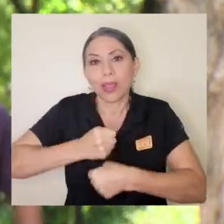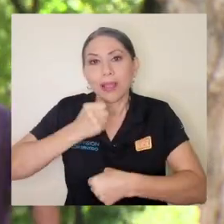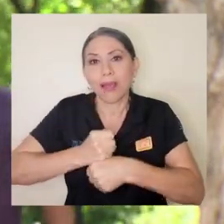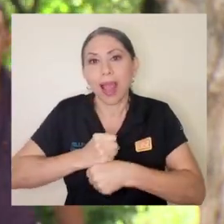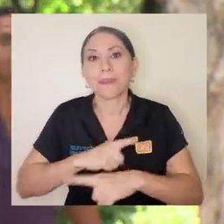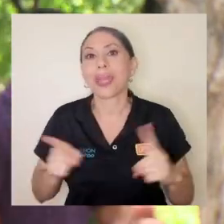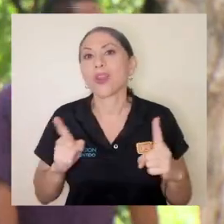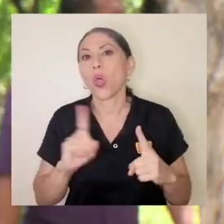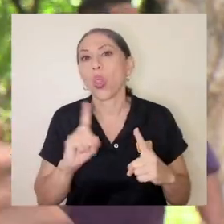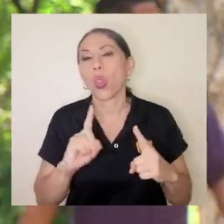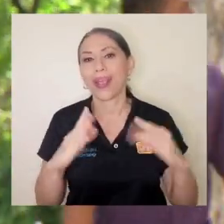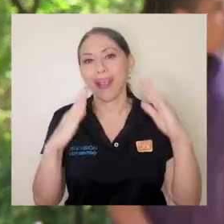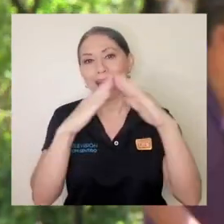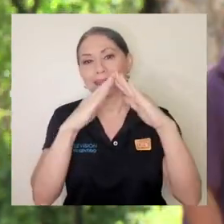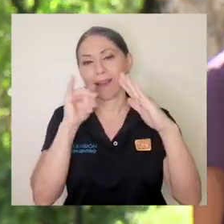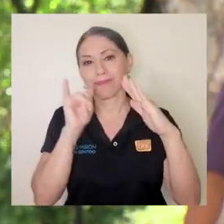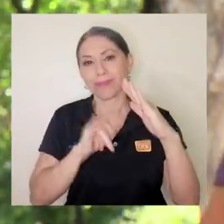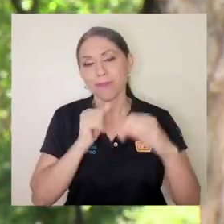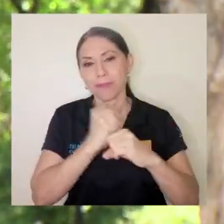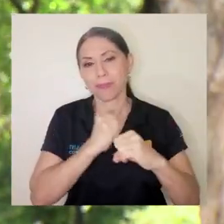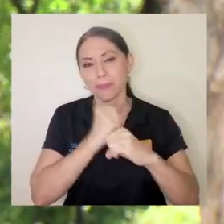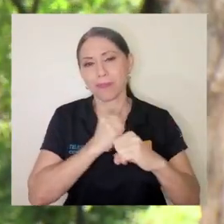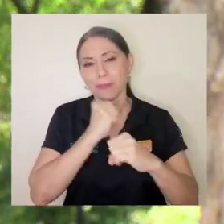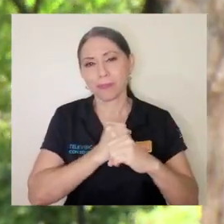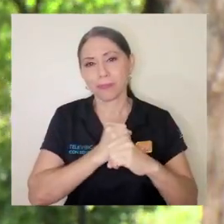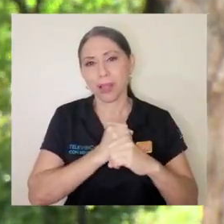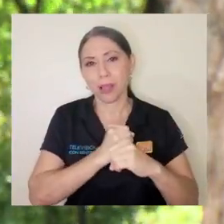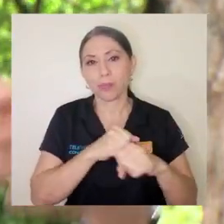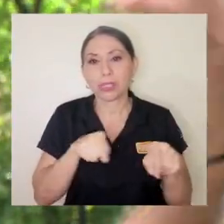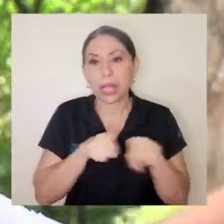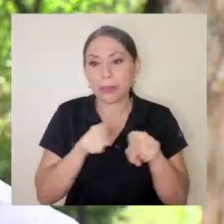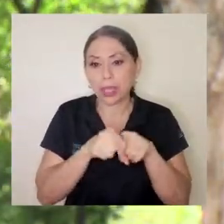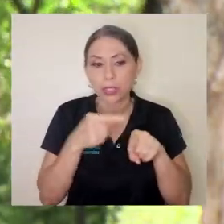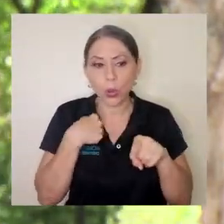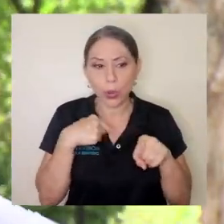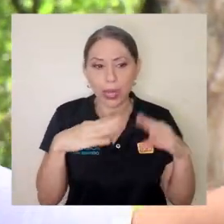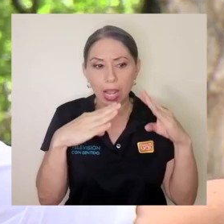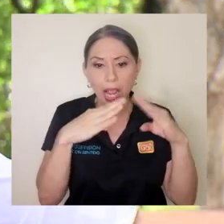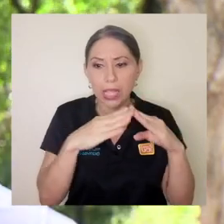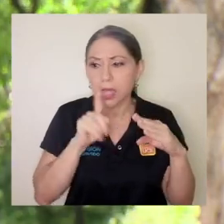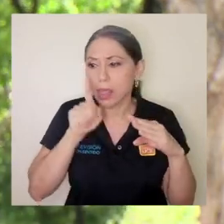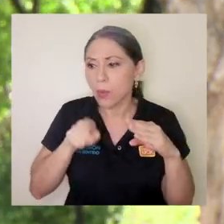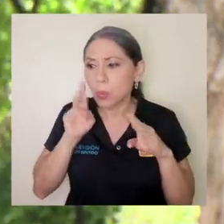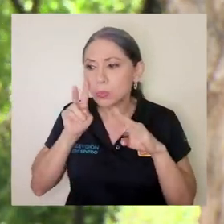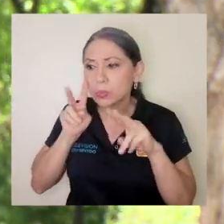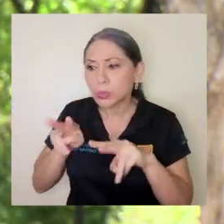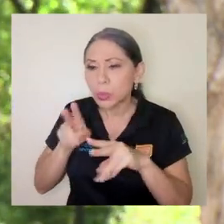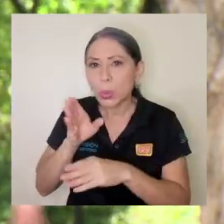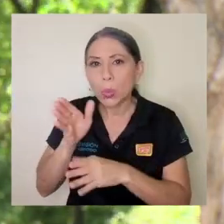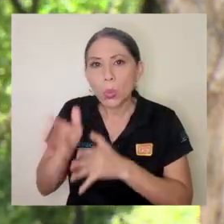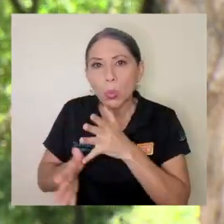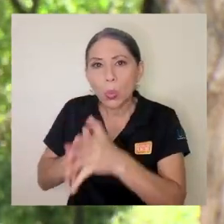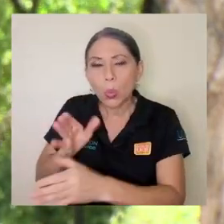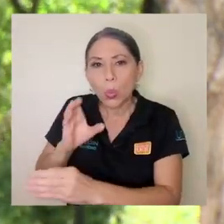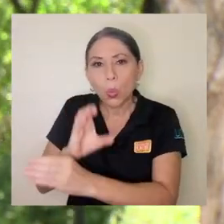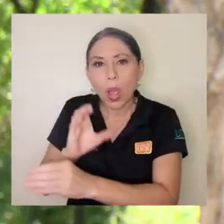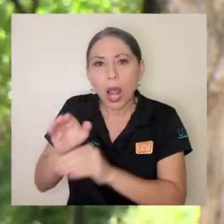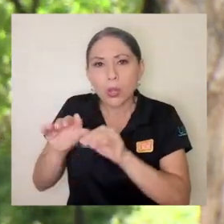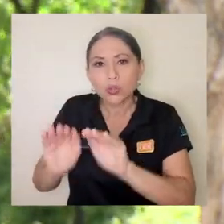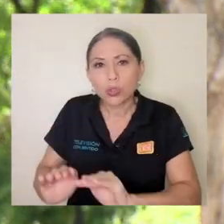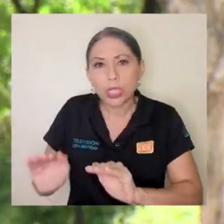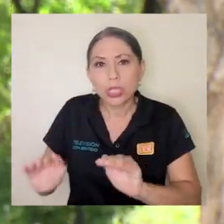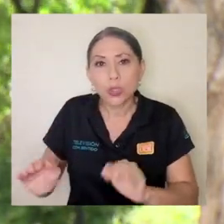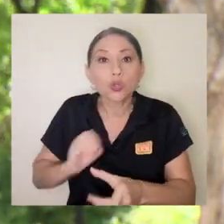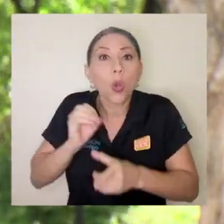y como estoy en mi casa tengo que hacerme cargo de los niños o si tengo alguna persona adulta o igual